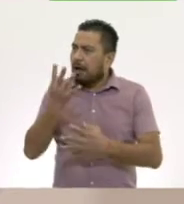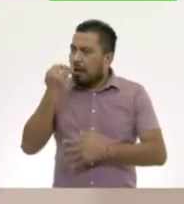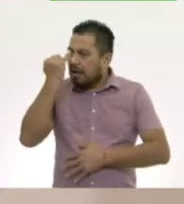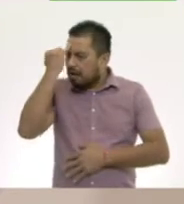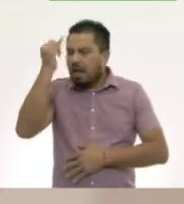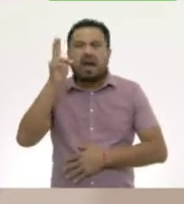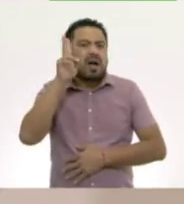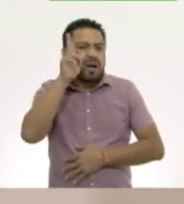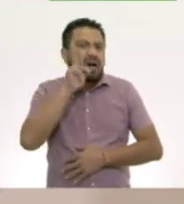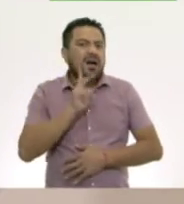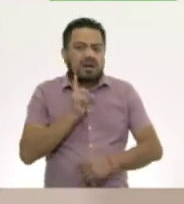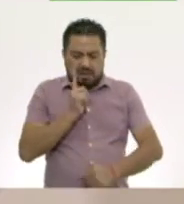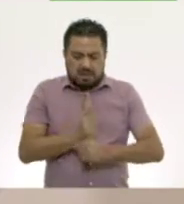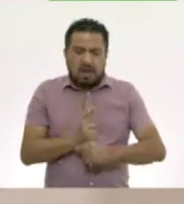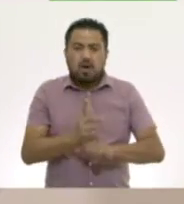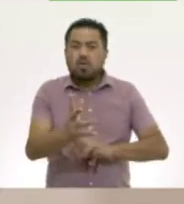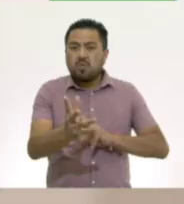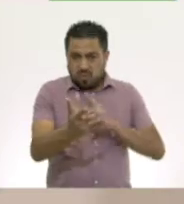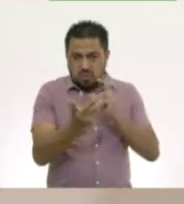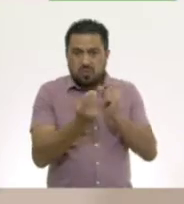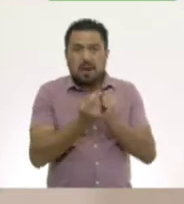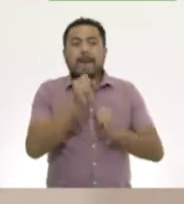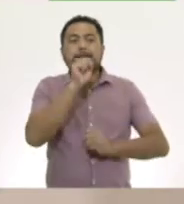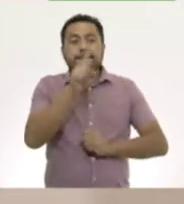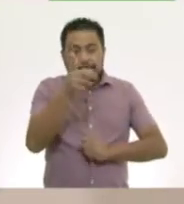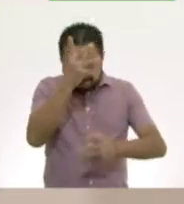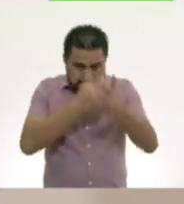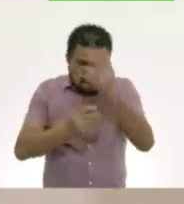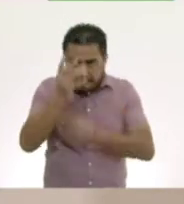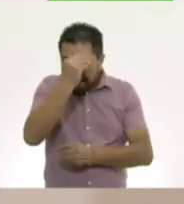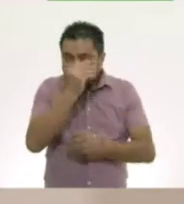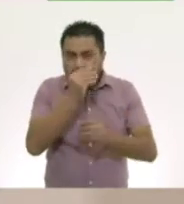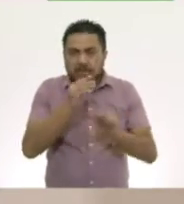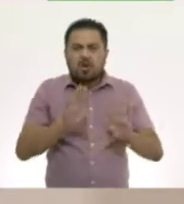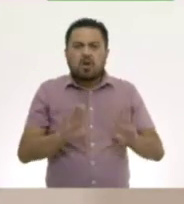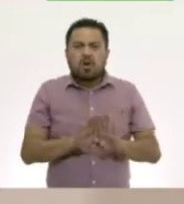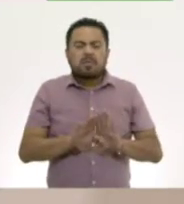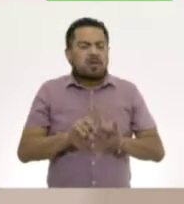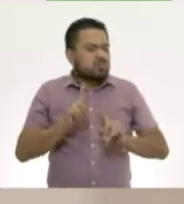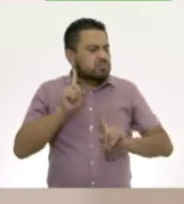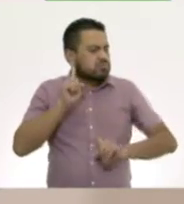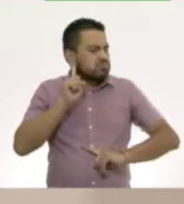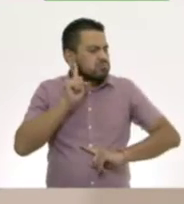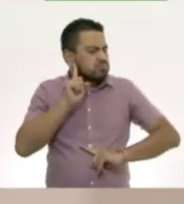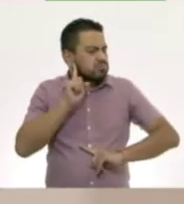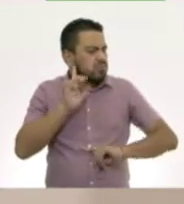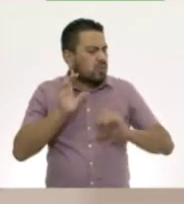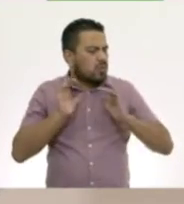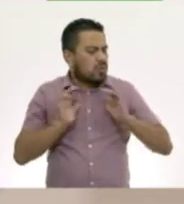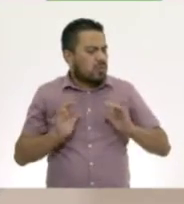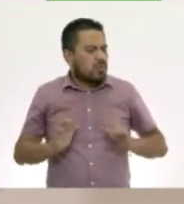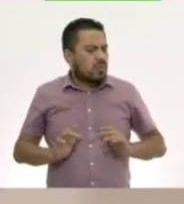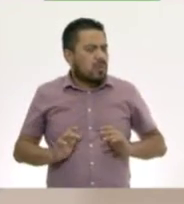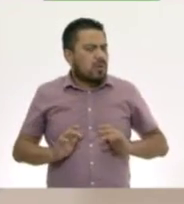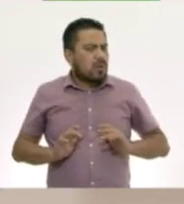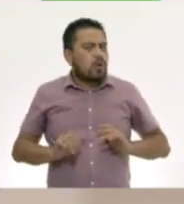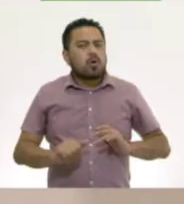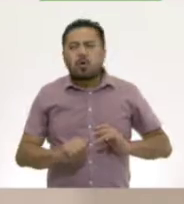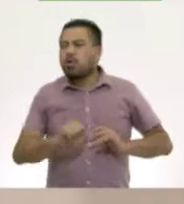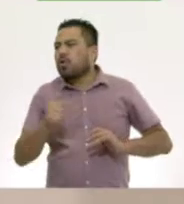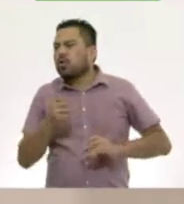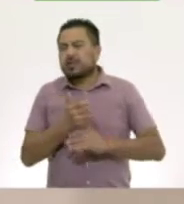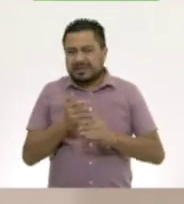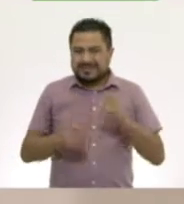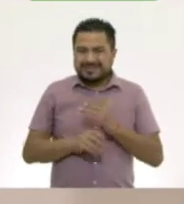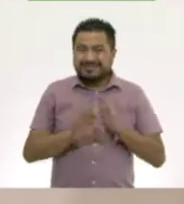Vamos a descubrirlo juntas y también aprenderemos a seguir diferentes ritmos con nuestro cuerpo y algunos otros objetos.